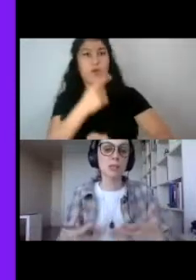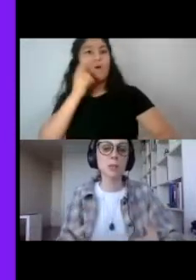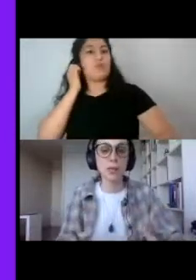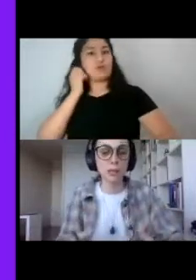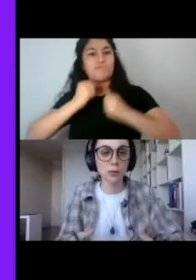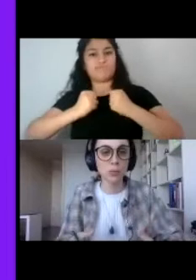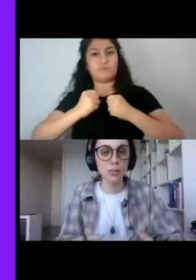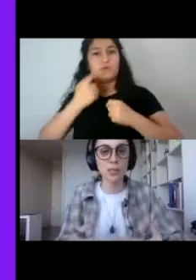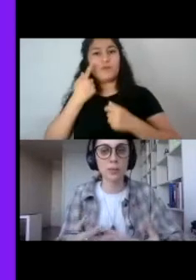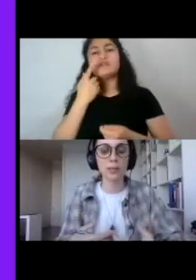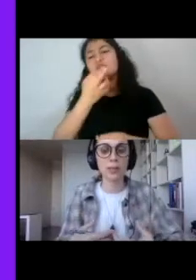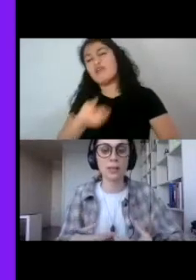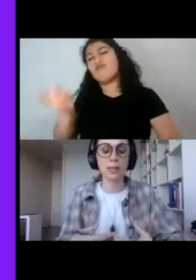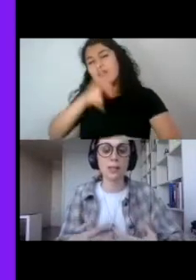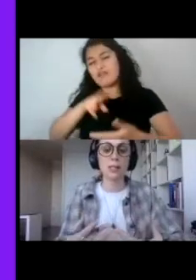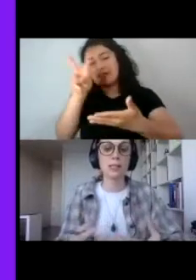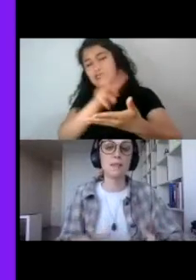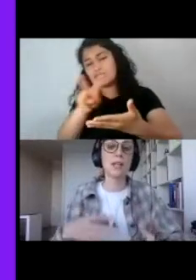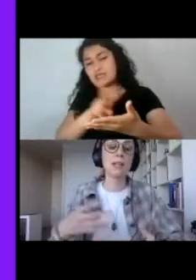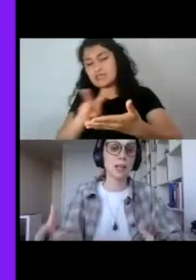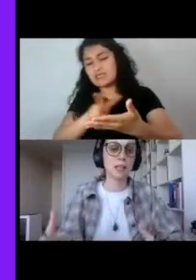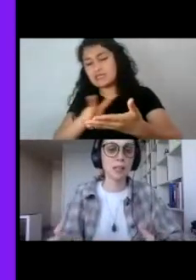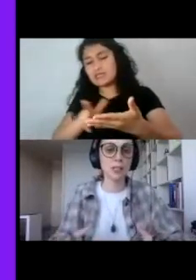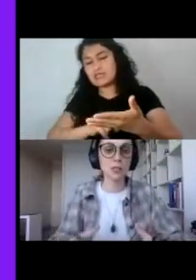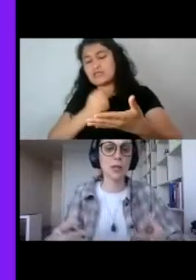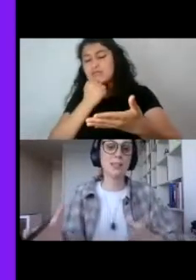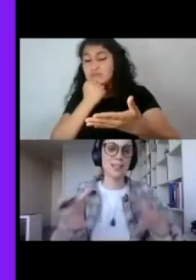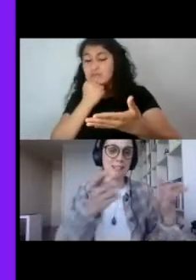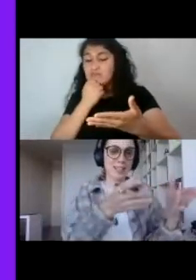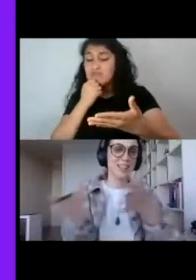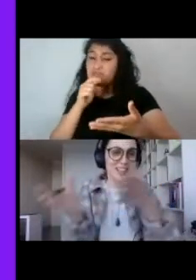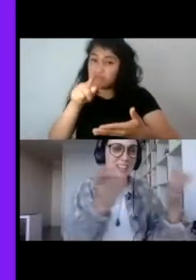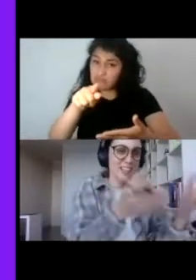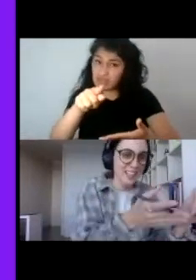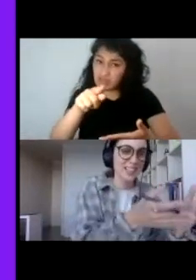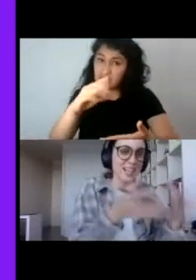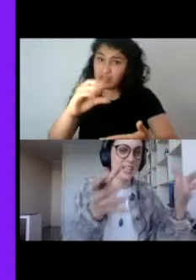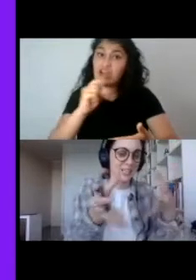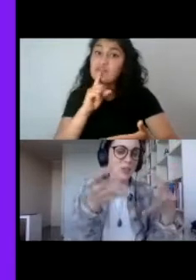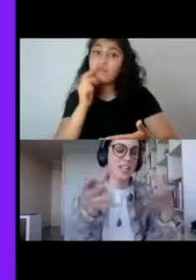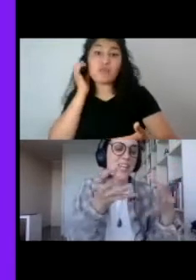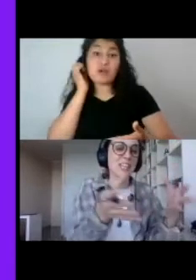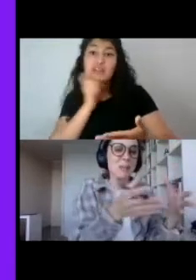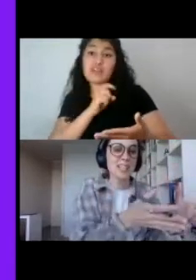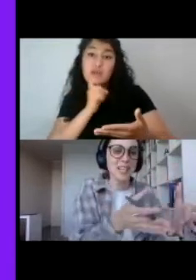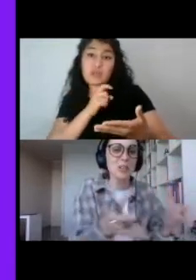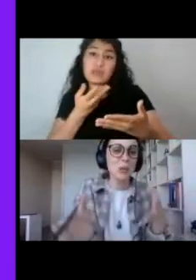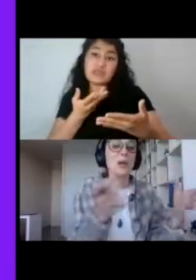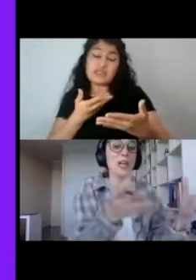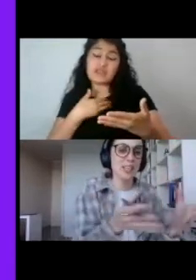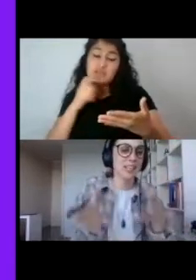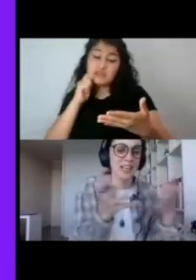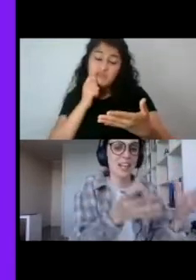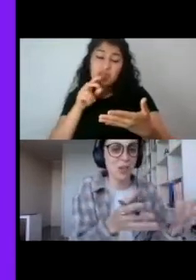uno hace una segunda lectura se da cuenta que si bien Katniss no encarna este imaginario